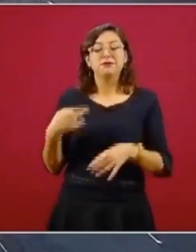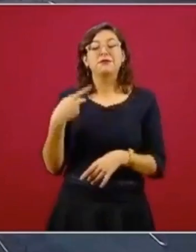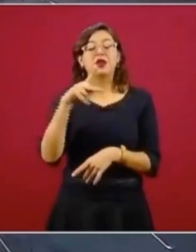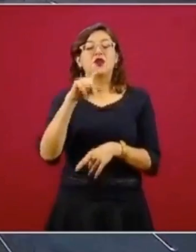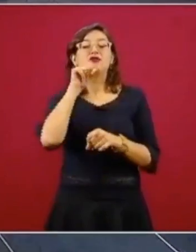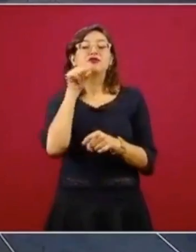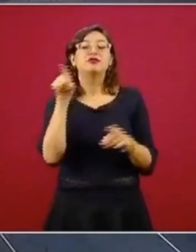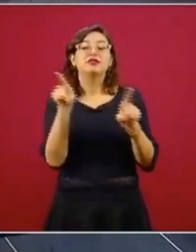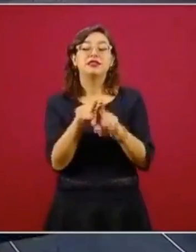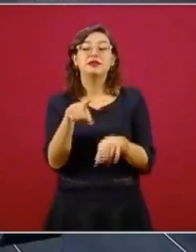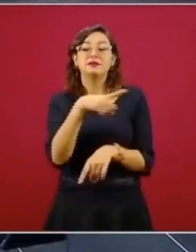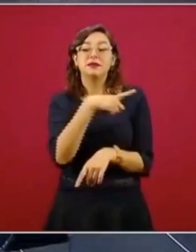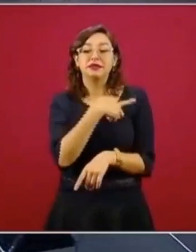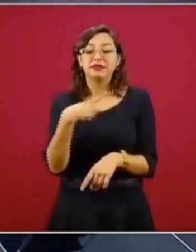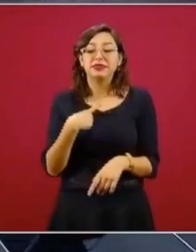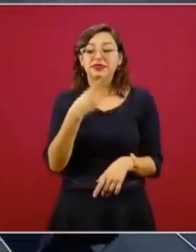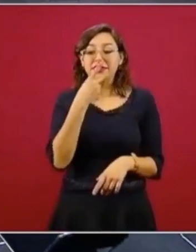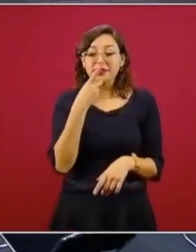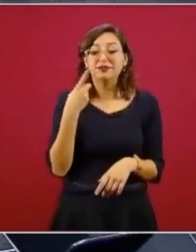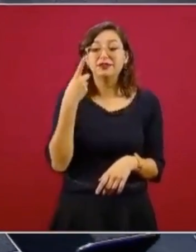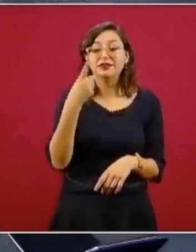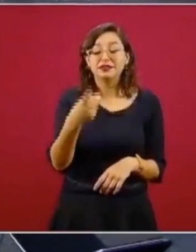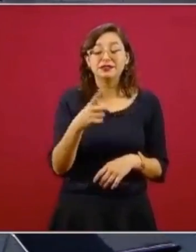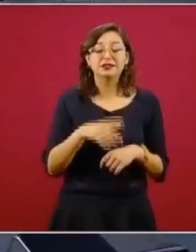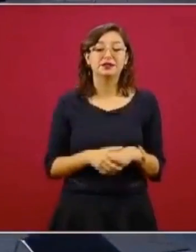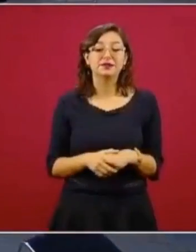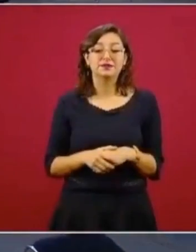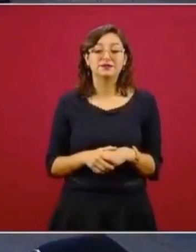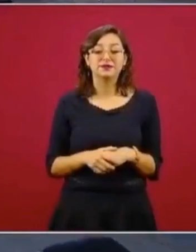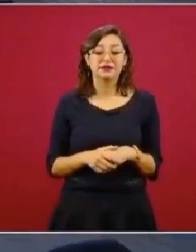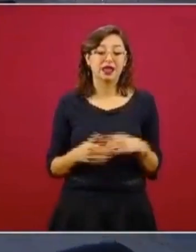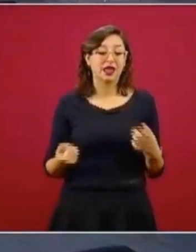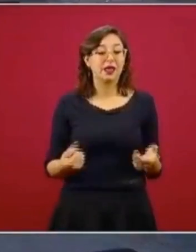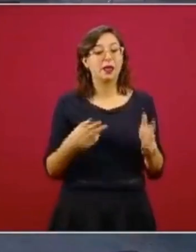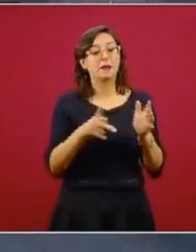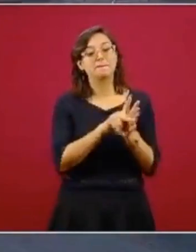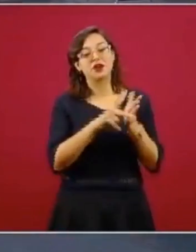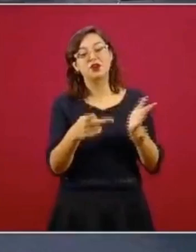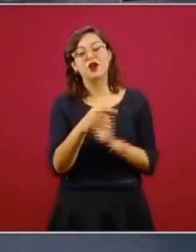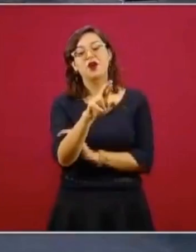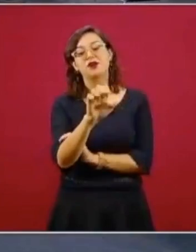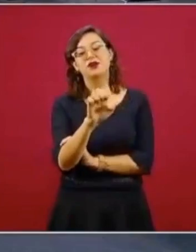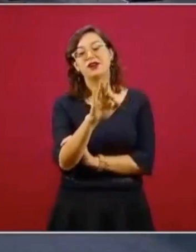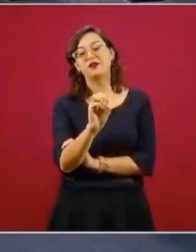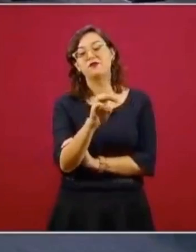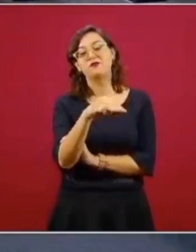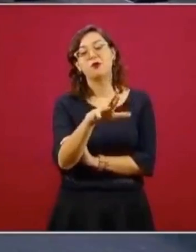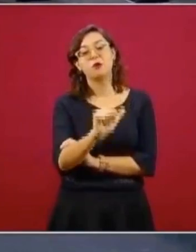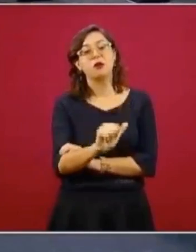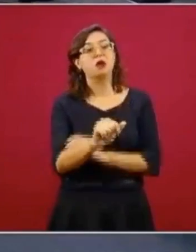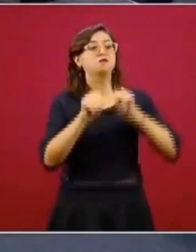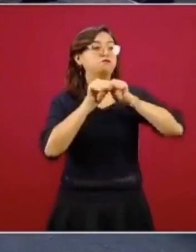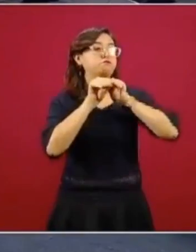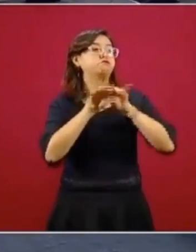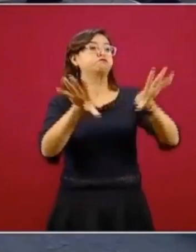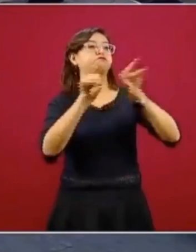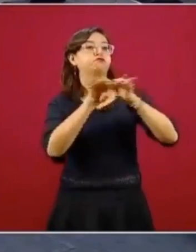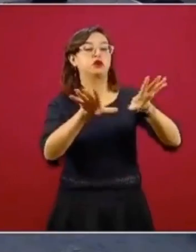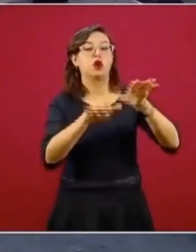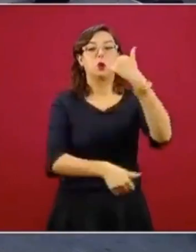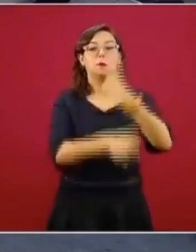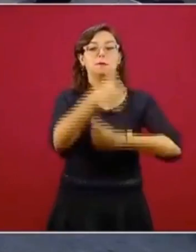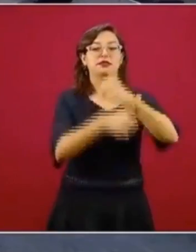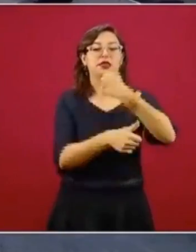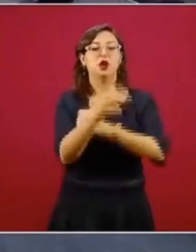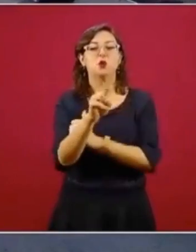que esta es una noticia del periódico Reforma, que está compitiendo con el Universal